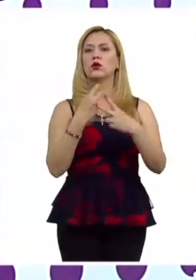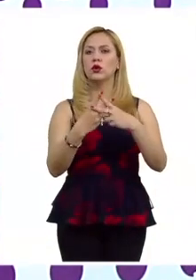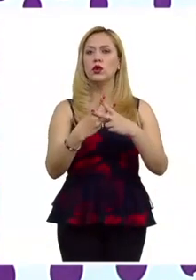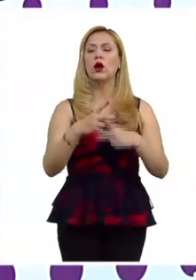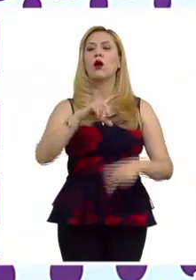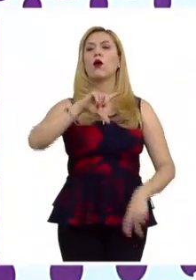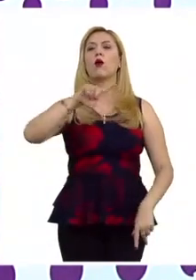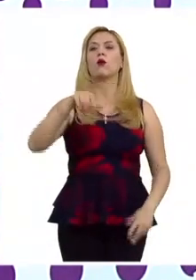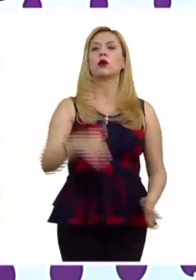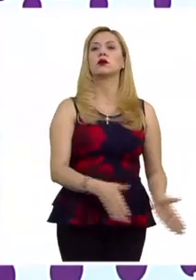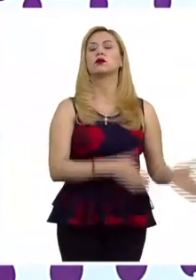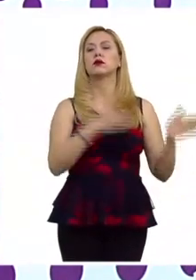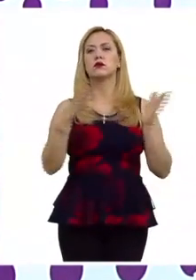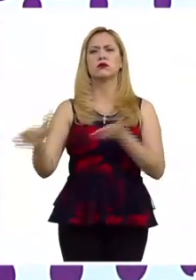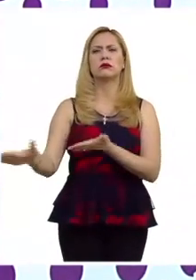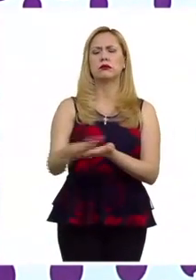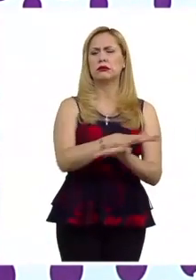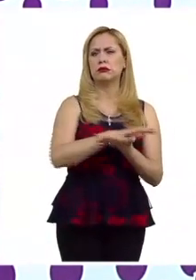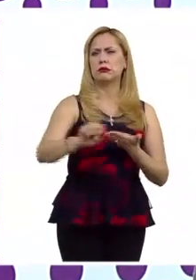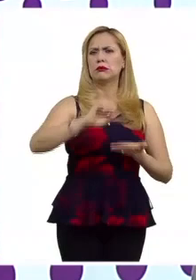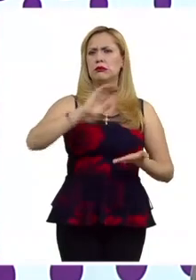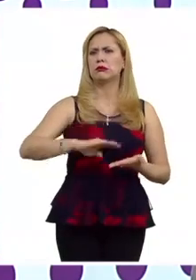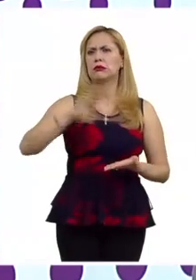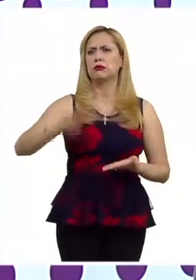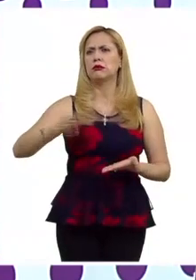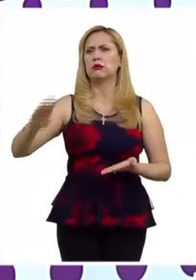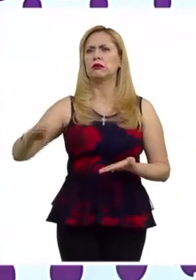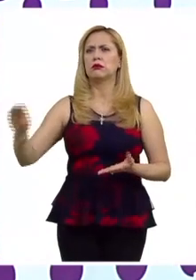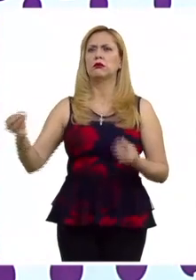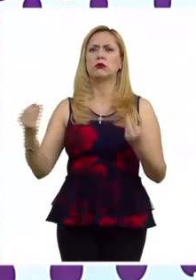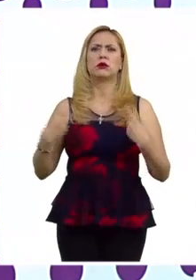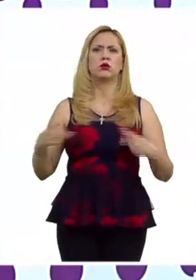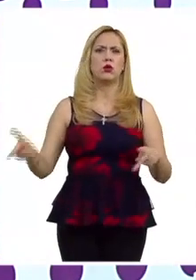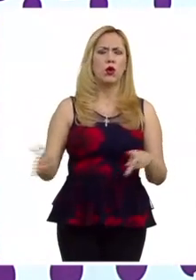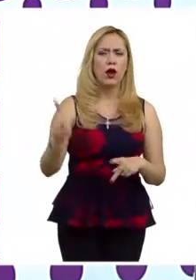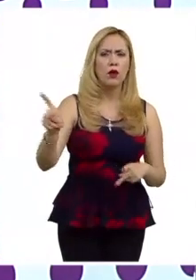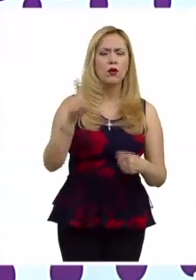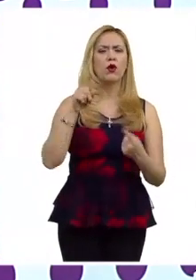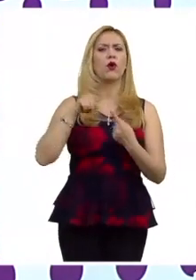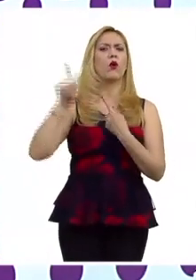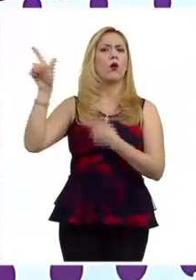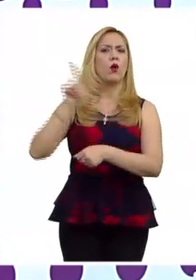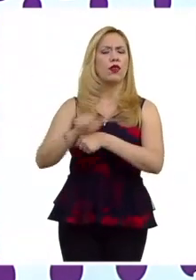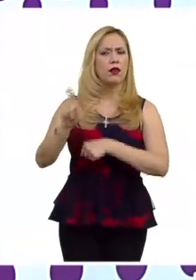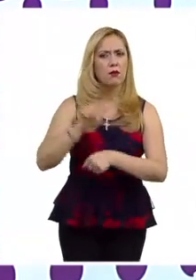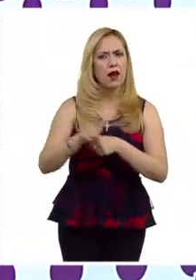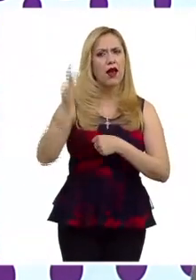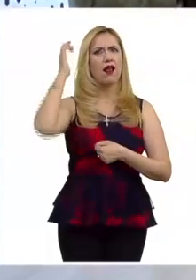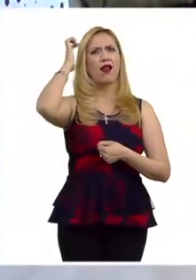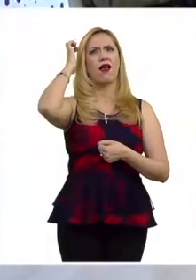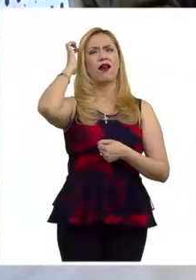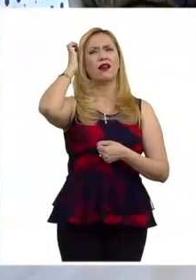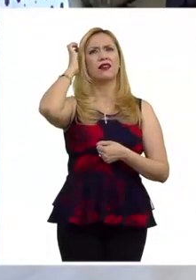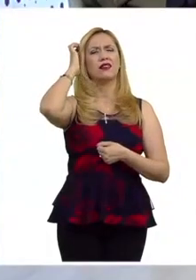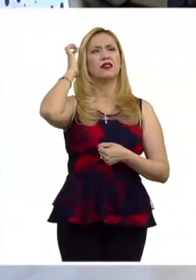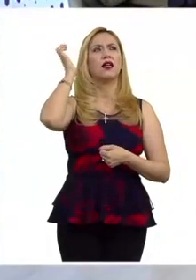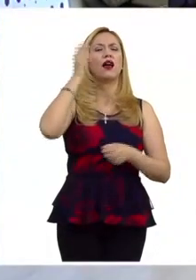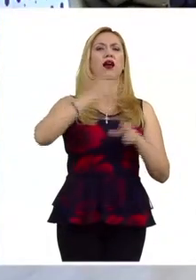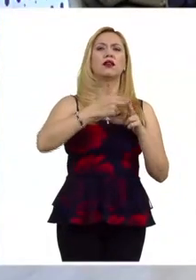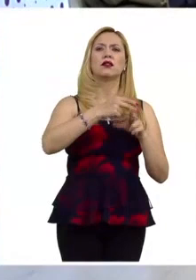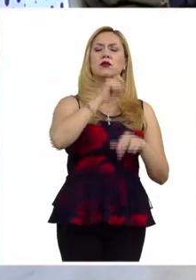los genocidios en estos contextos, los genocidios, por ejemplo, en Guatemala. Y entonces, un poco